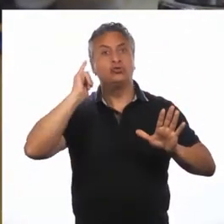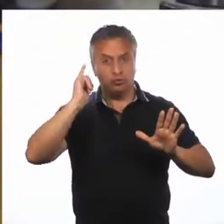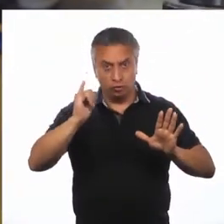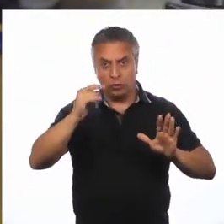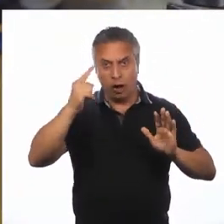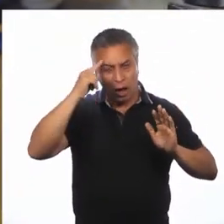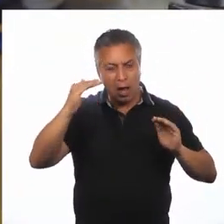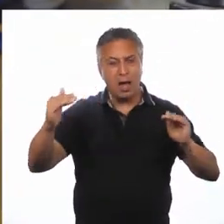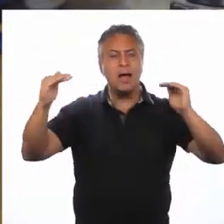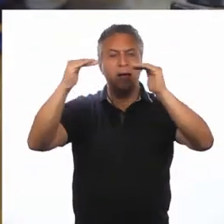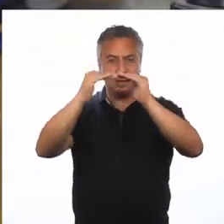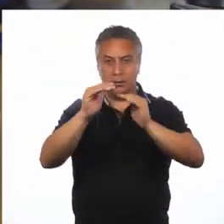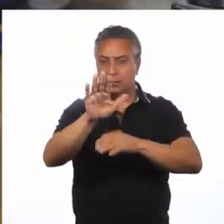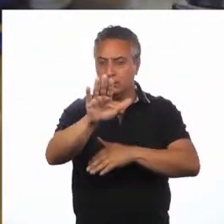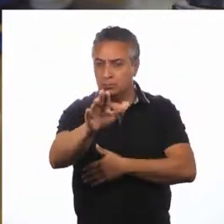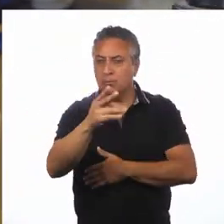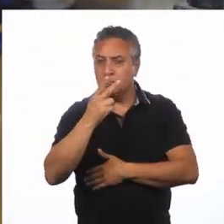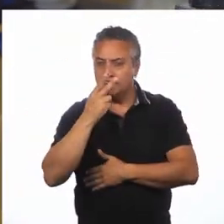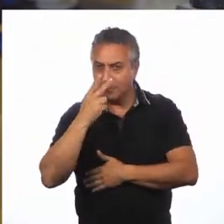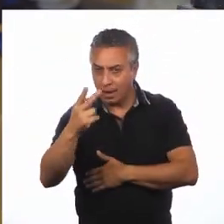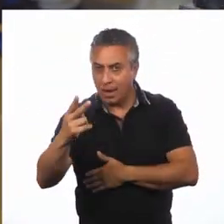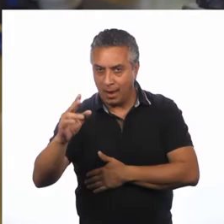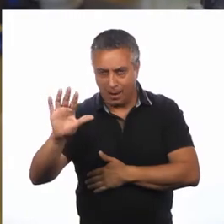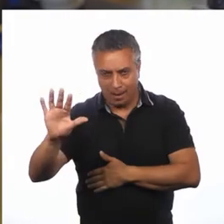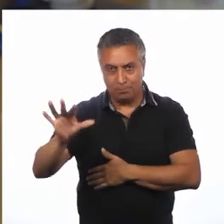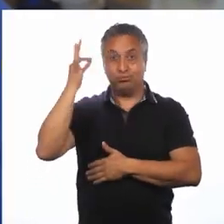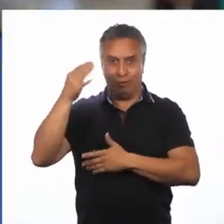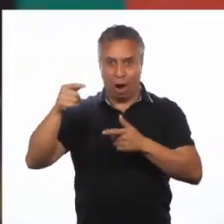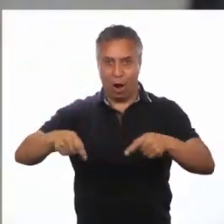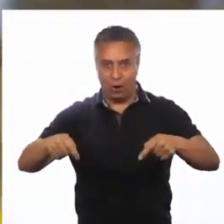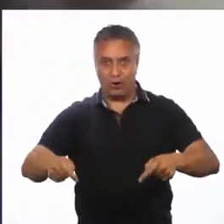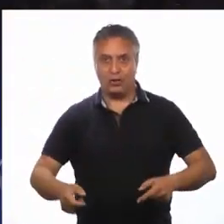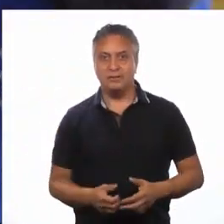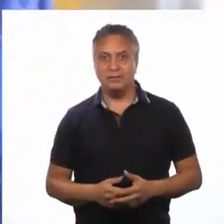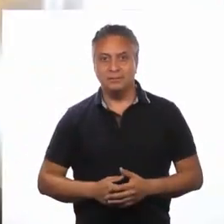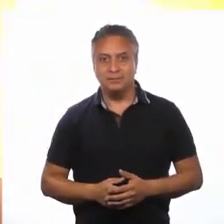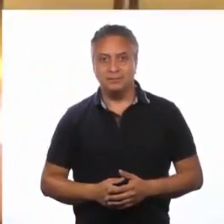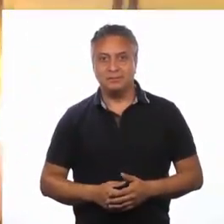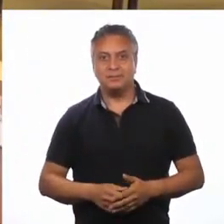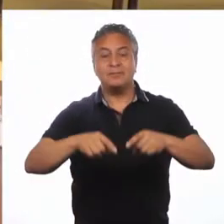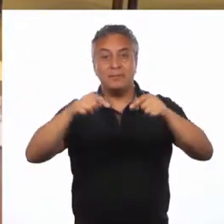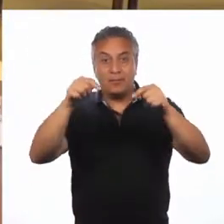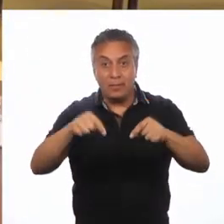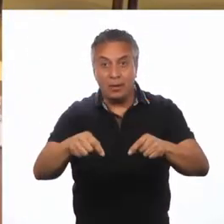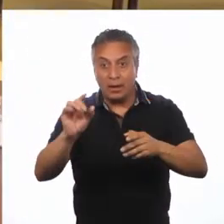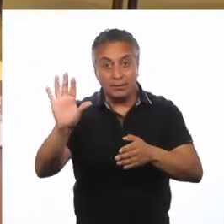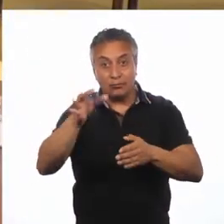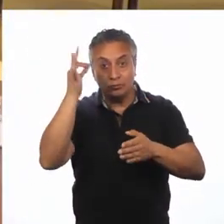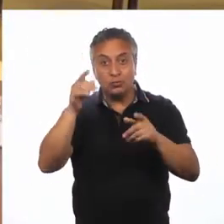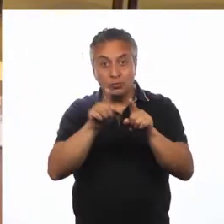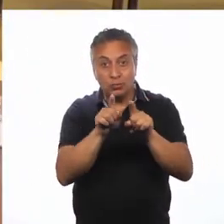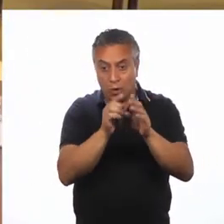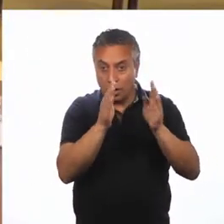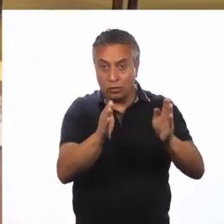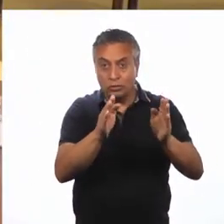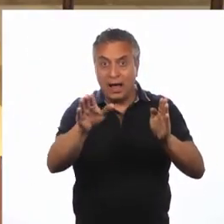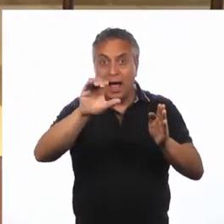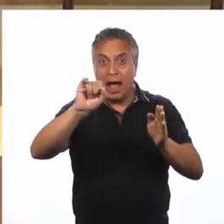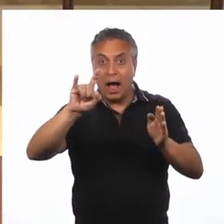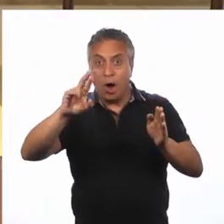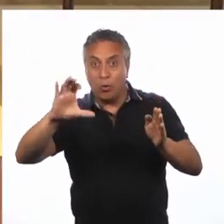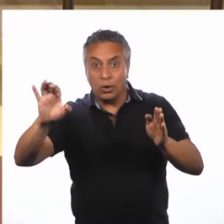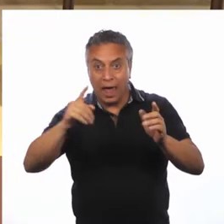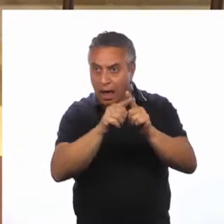sí tienen relación Lo descubriremos en este capítulo Para descubrir la proporción